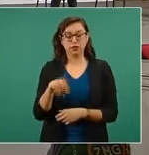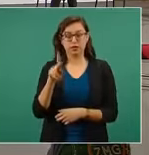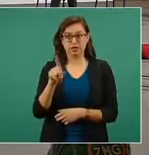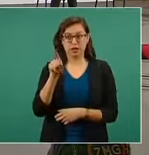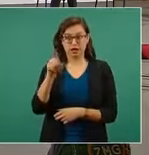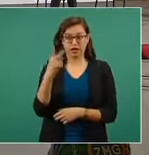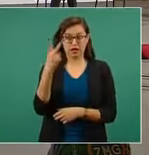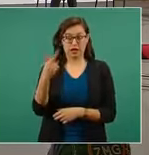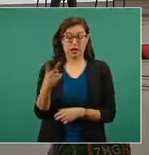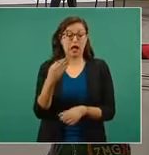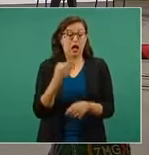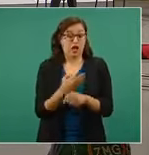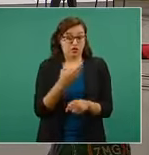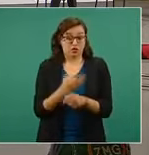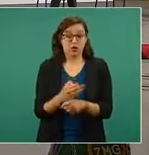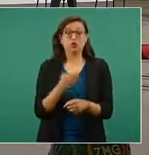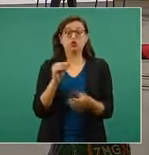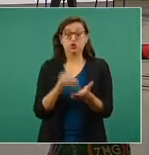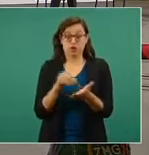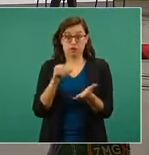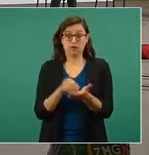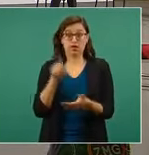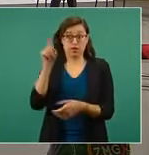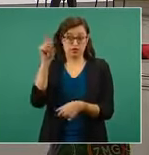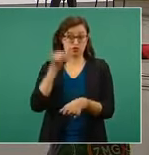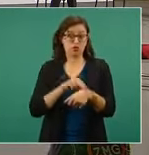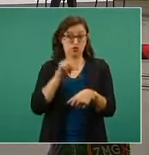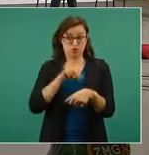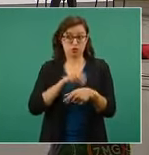Birmex en Moscú, Moscú, porque se van a envasar en México.